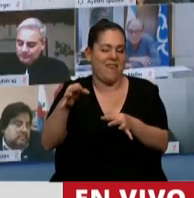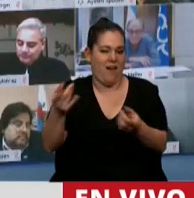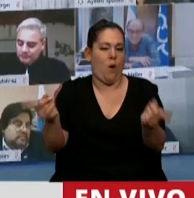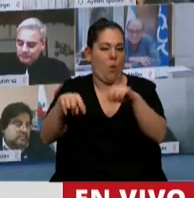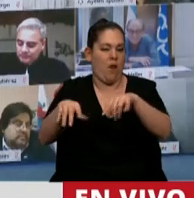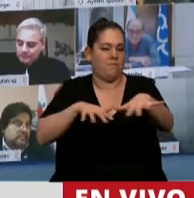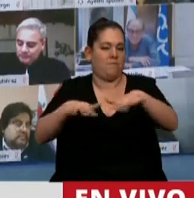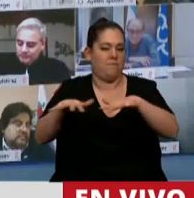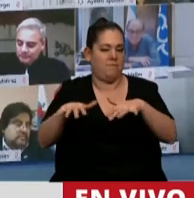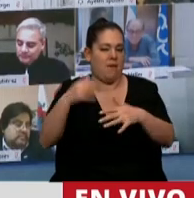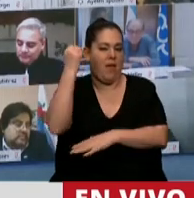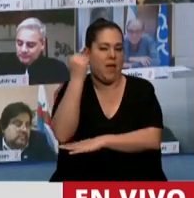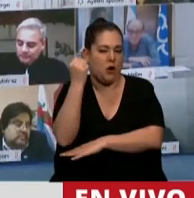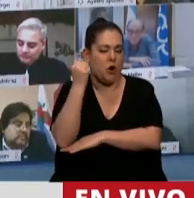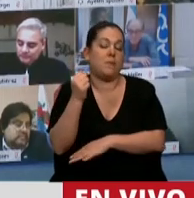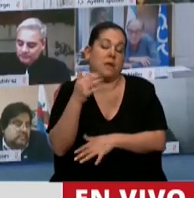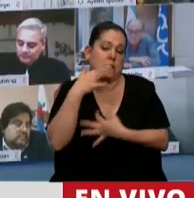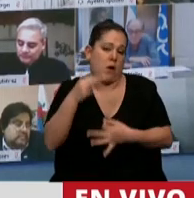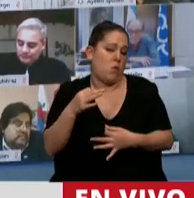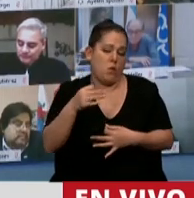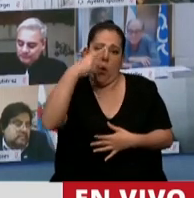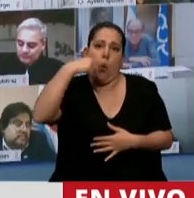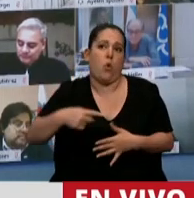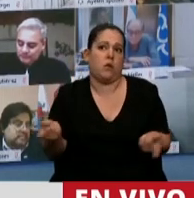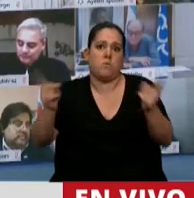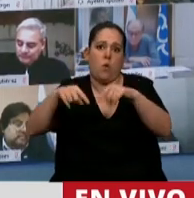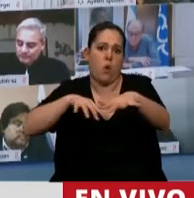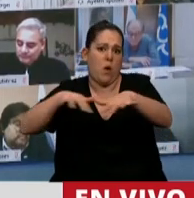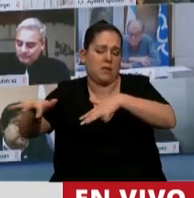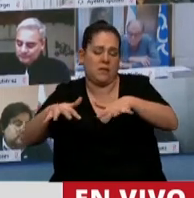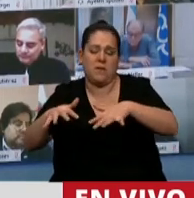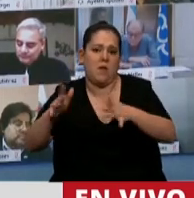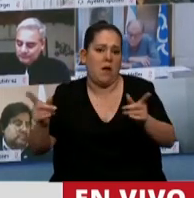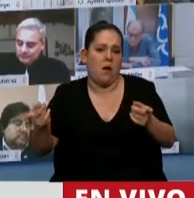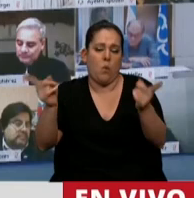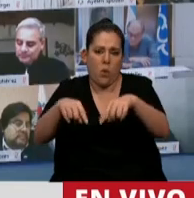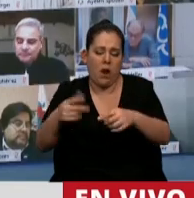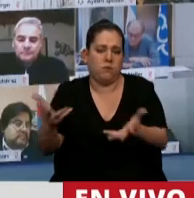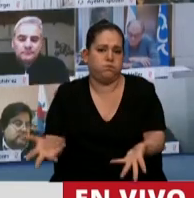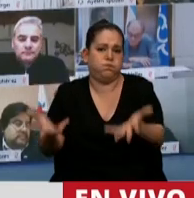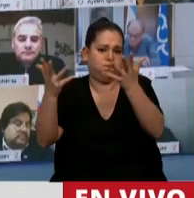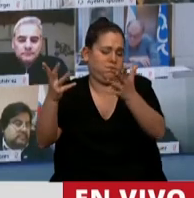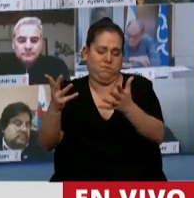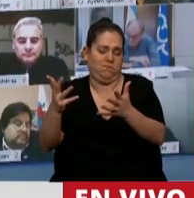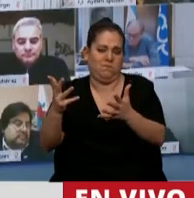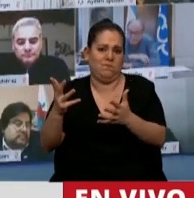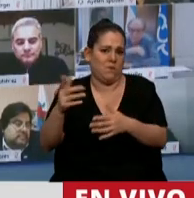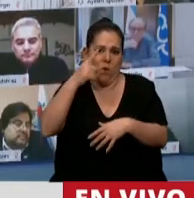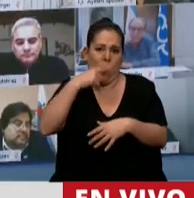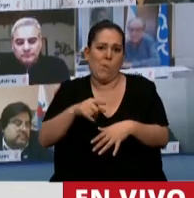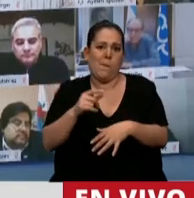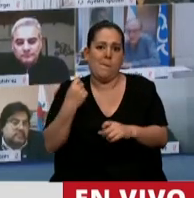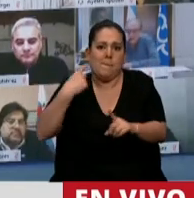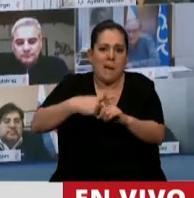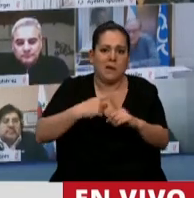economía y que va a ser el último, quizás el más postergado, en poder superar esta crisis que a la pandemia le sumaron la